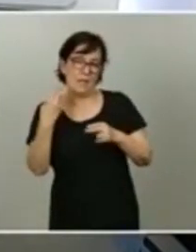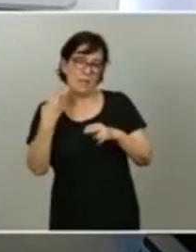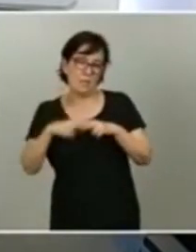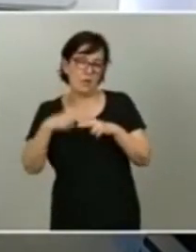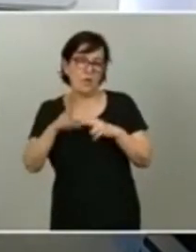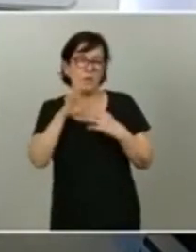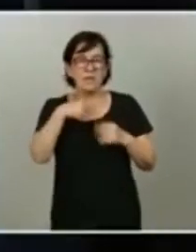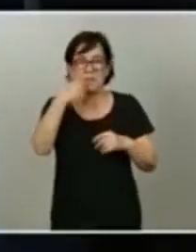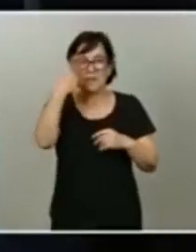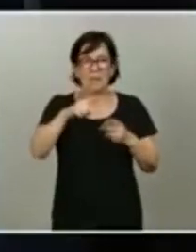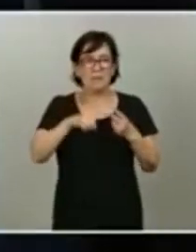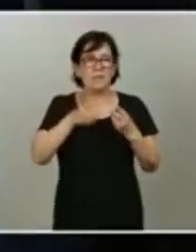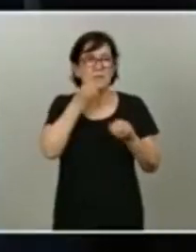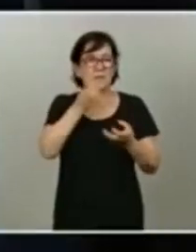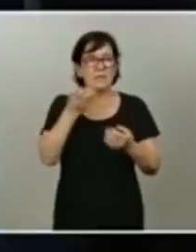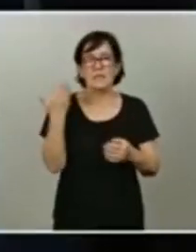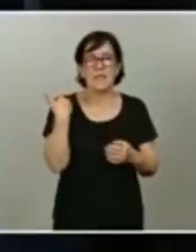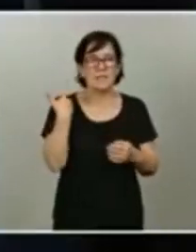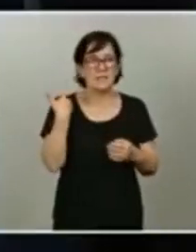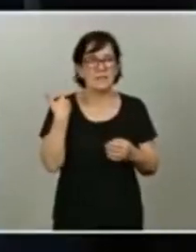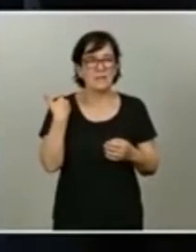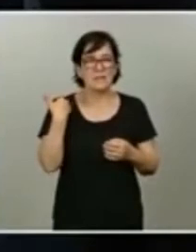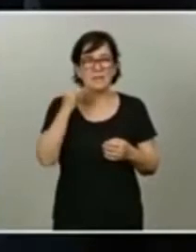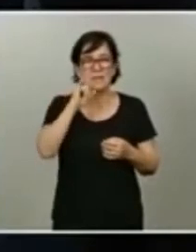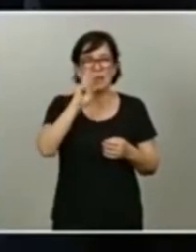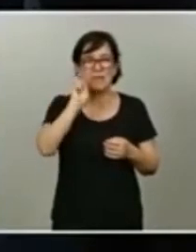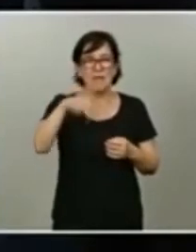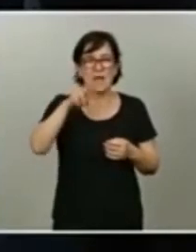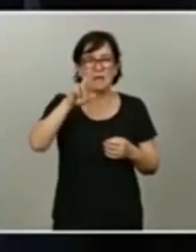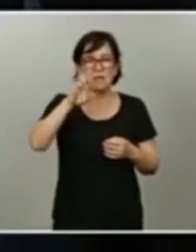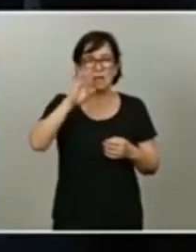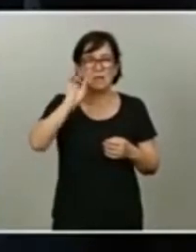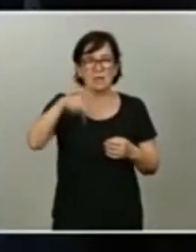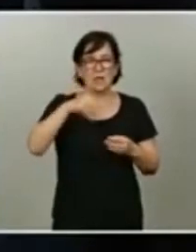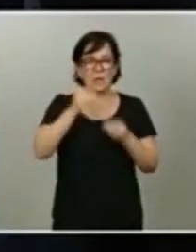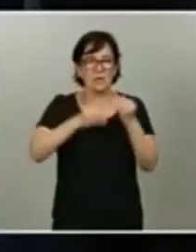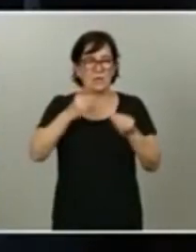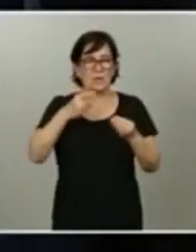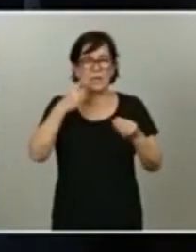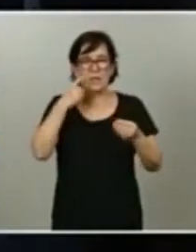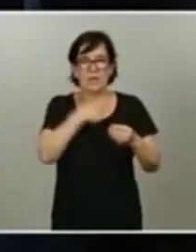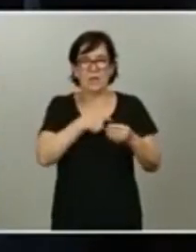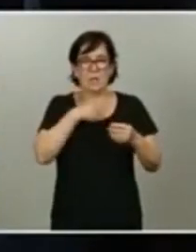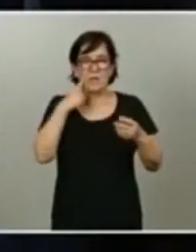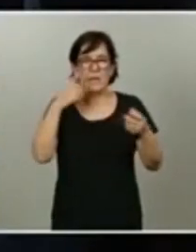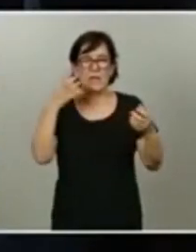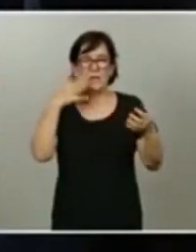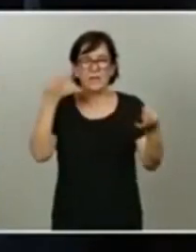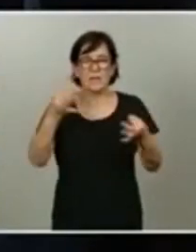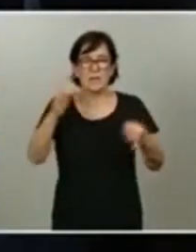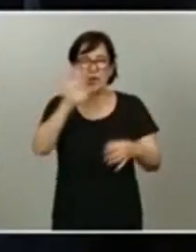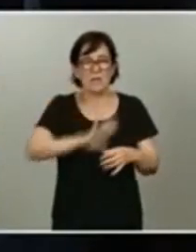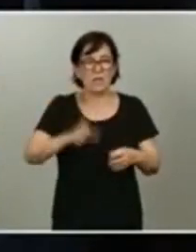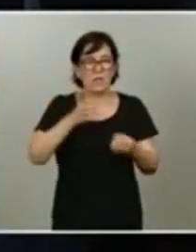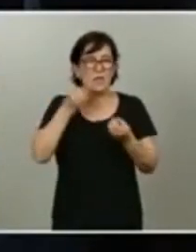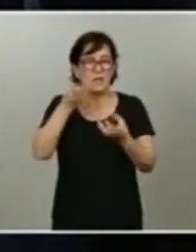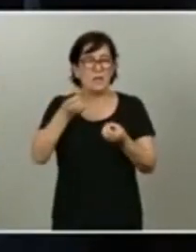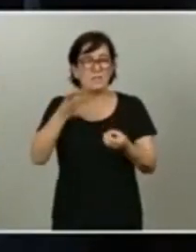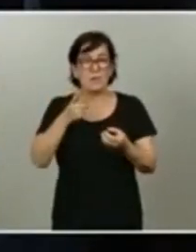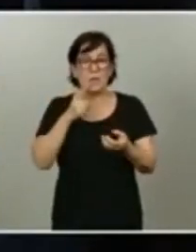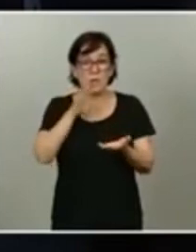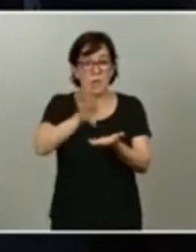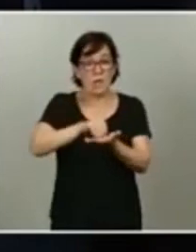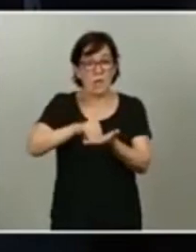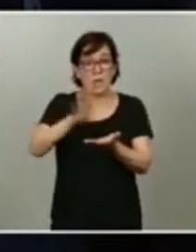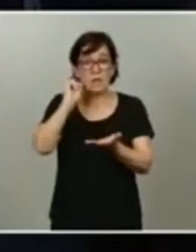con las declaraciones ayer de Iván Redondo en la Comisión de Seguridad Nacional diciendo que con la información de la que se disponía la